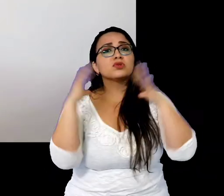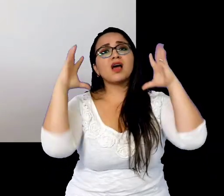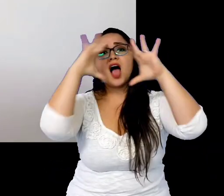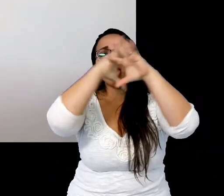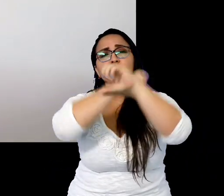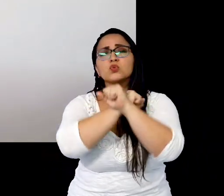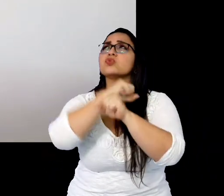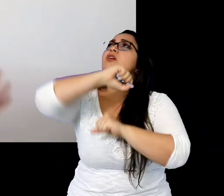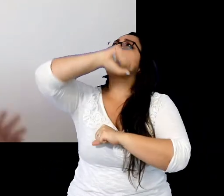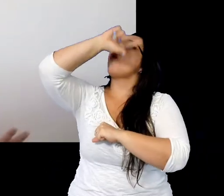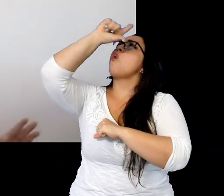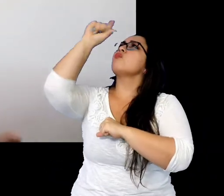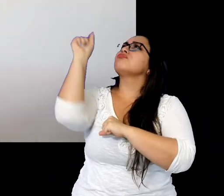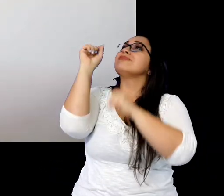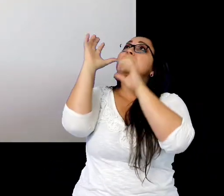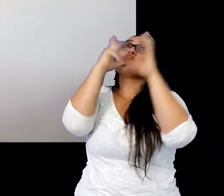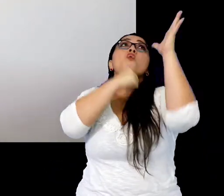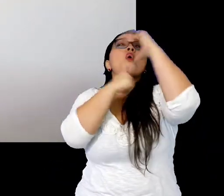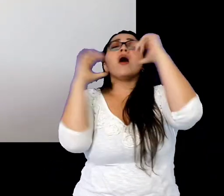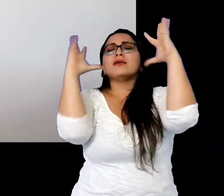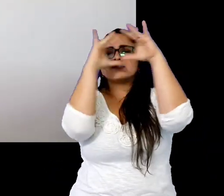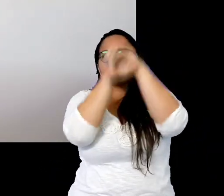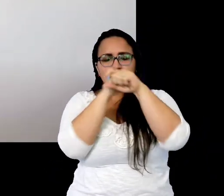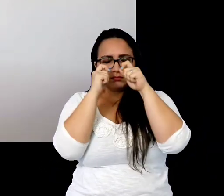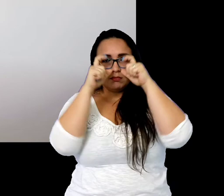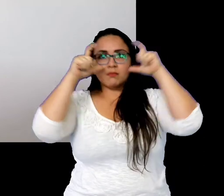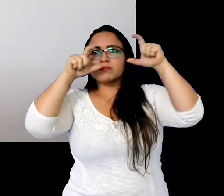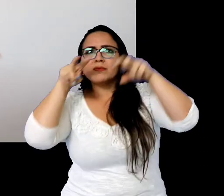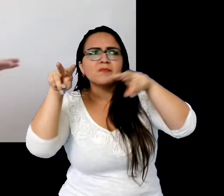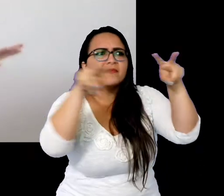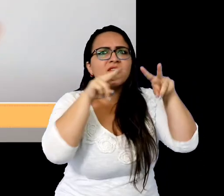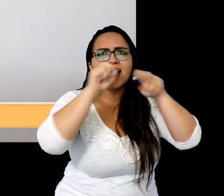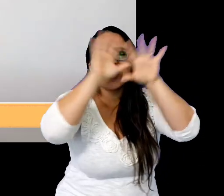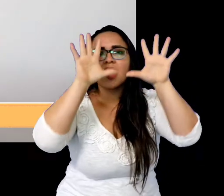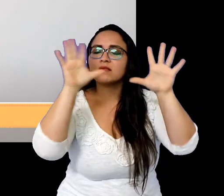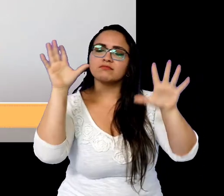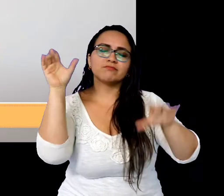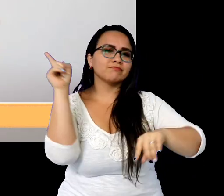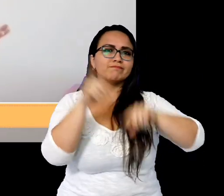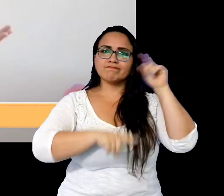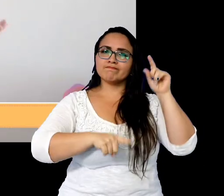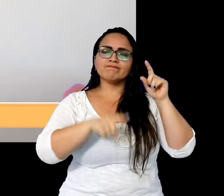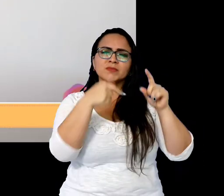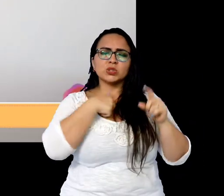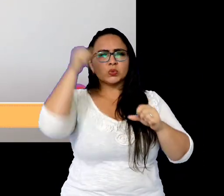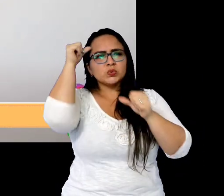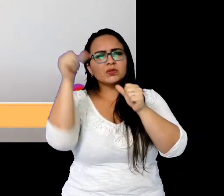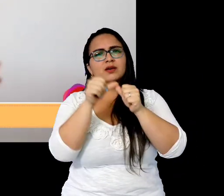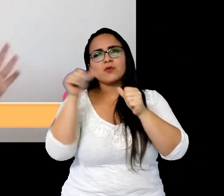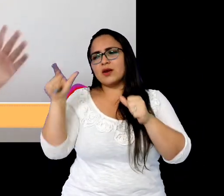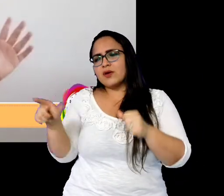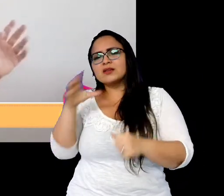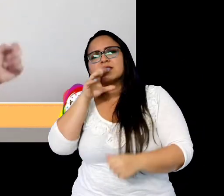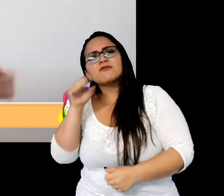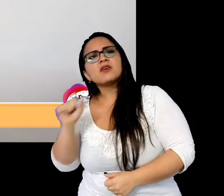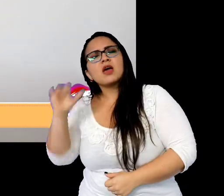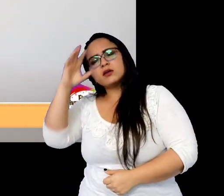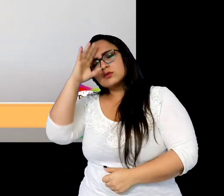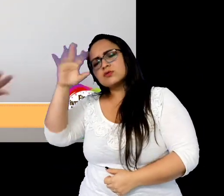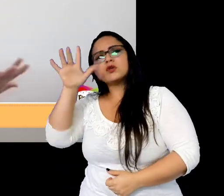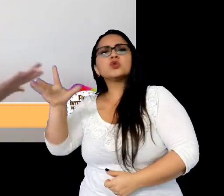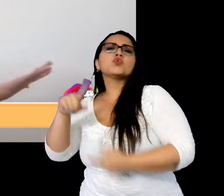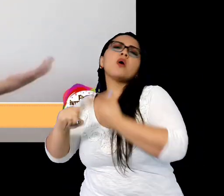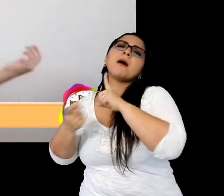con los ojos bien abiertos, nada es visible con claridad. Recuerdo aquella dulce y sabia señora y su amigo el viento,